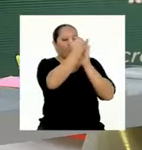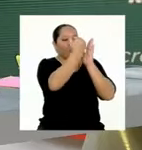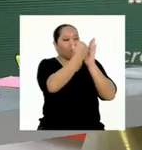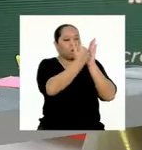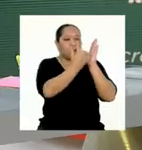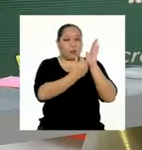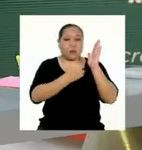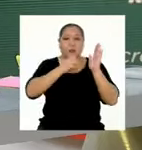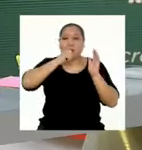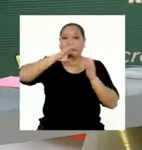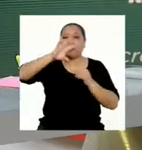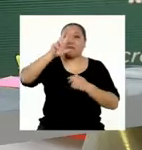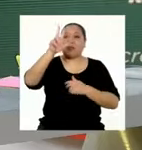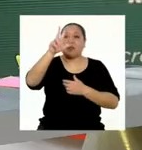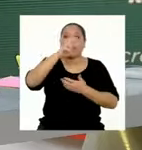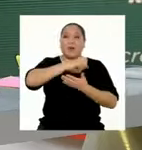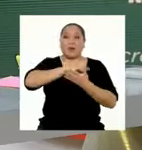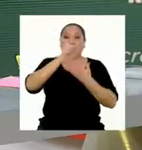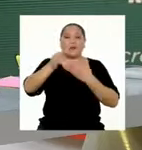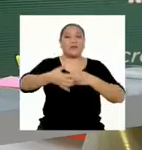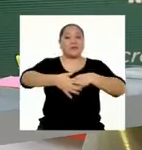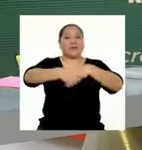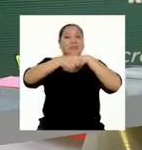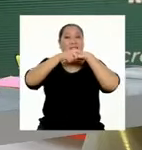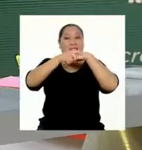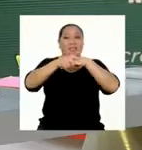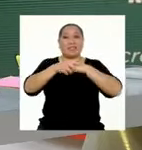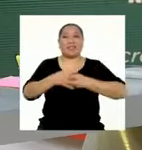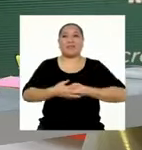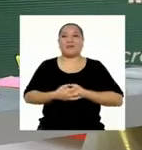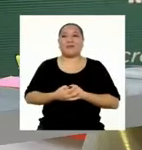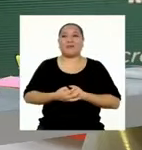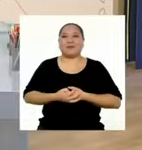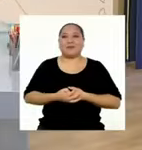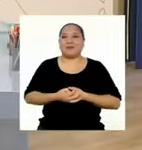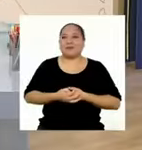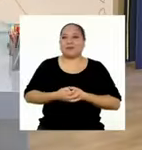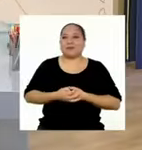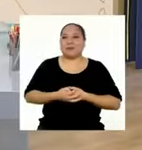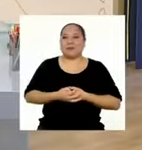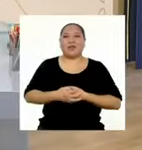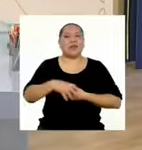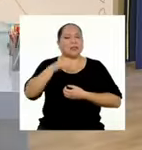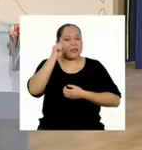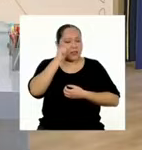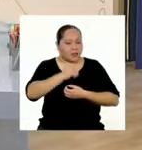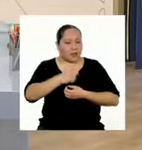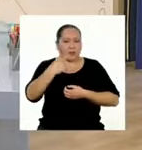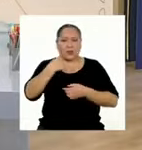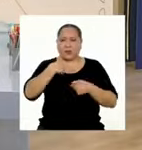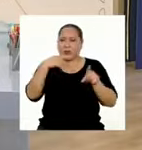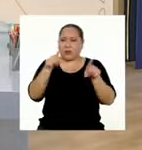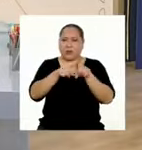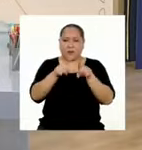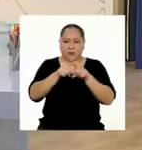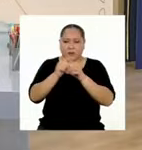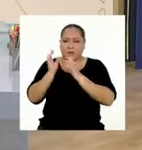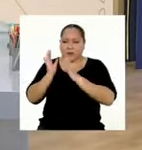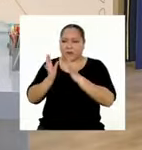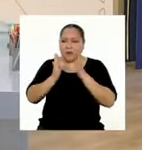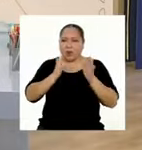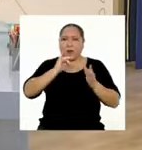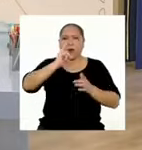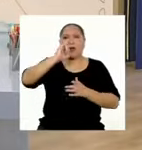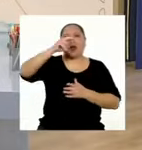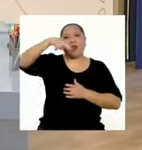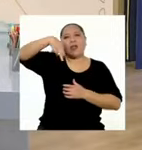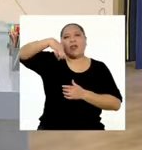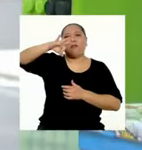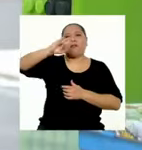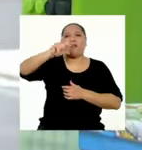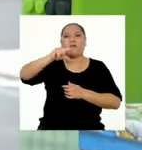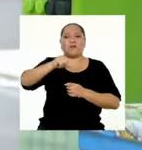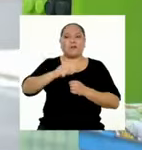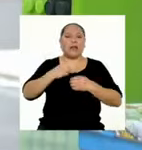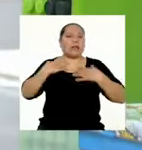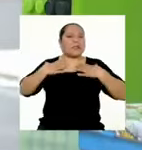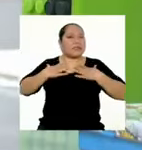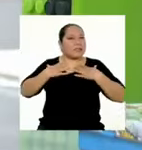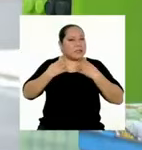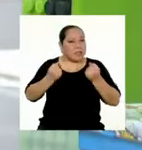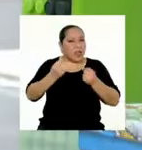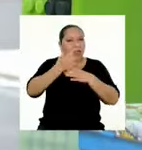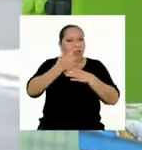estos últimos tres programas. ¡Felicitaciones! Sí, yo también he hecho una infografía de una sana convivencia.